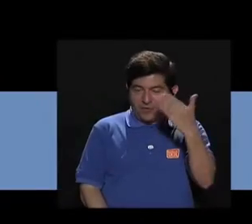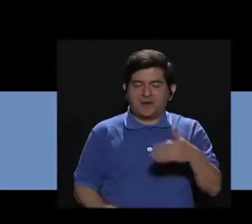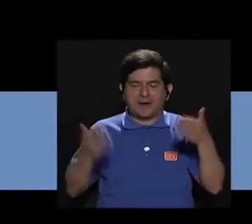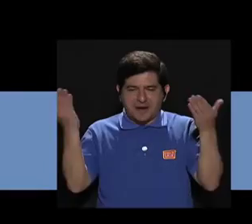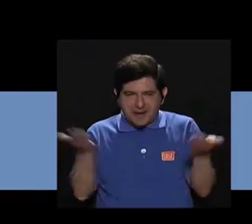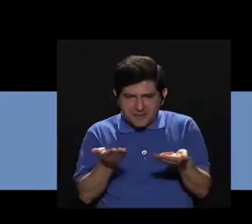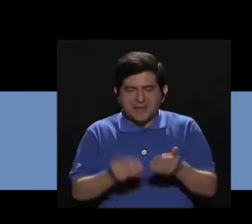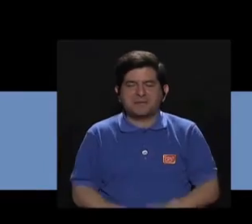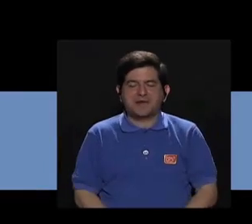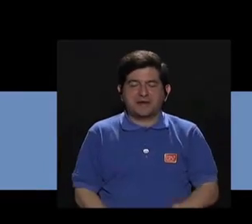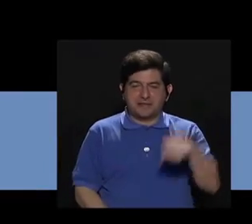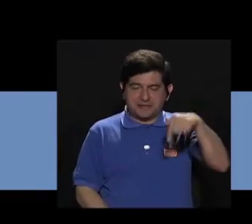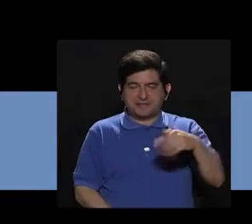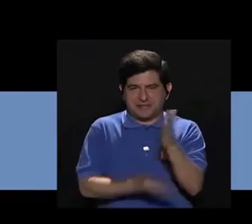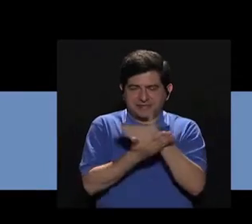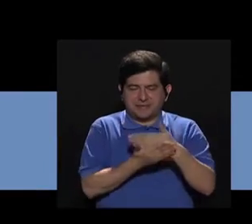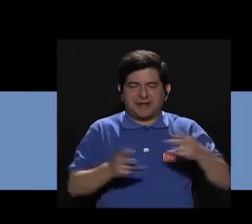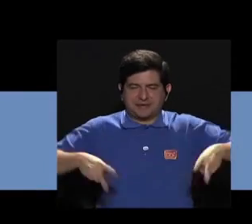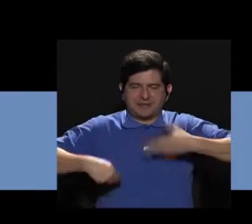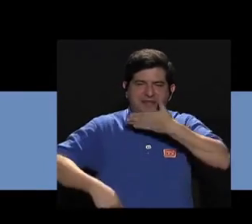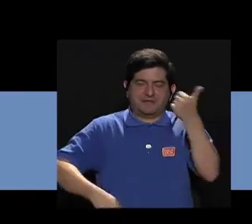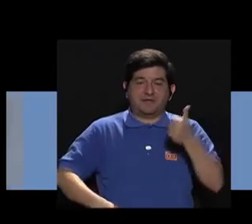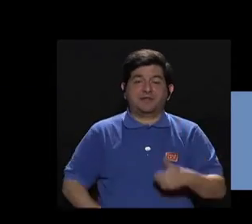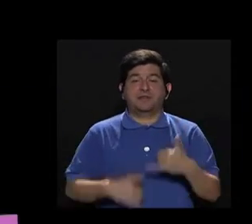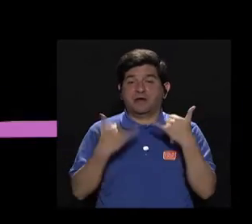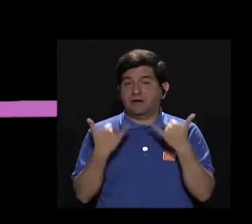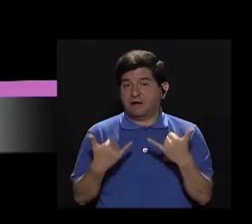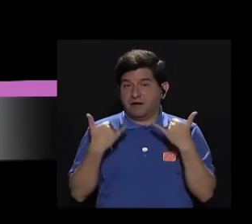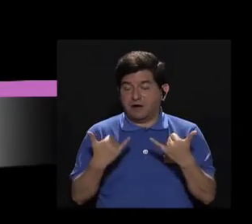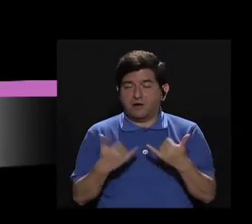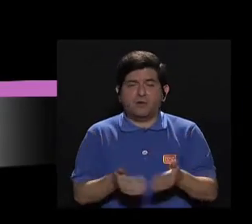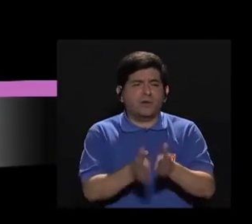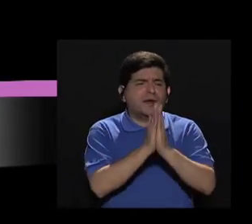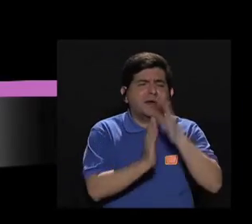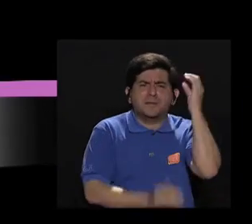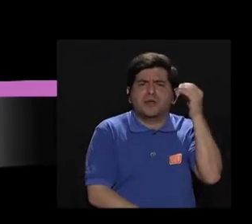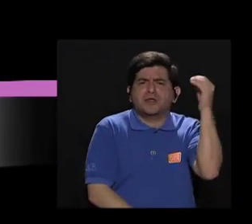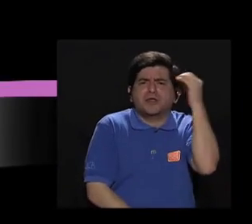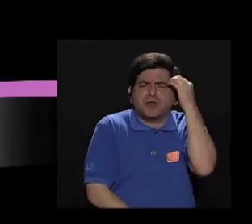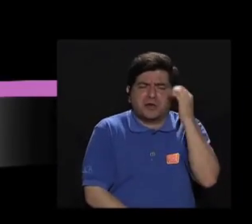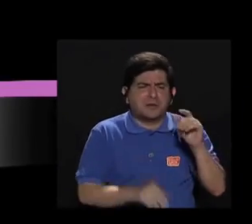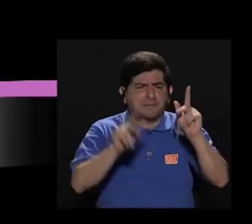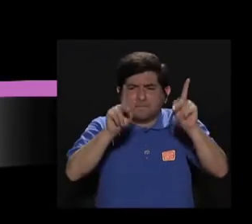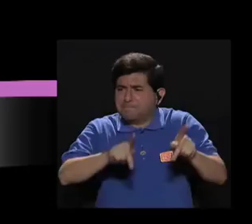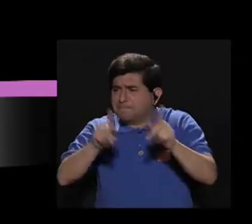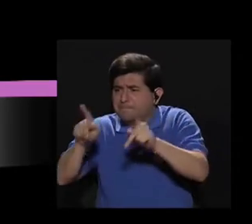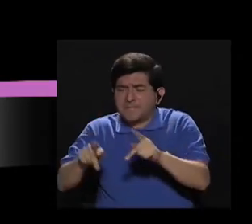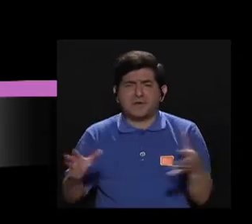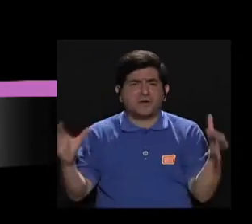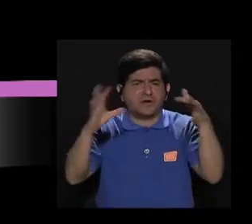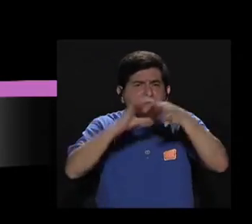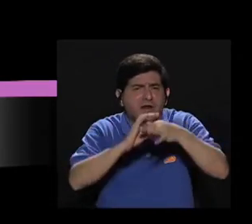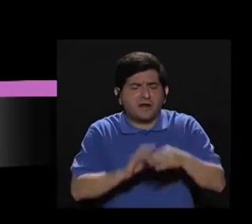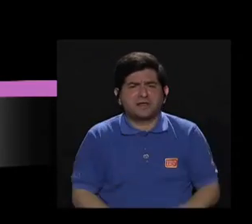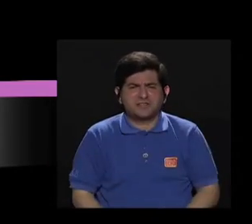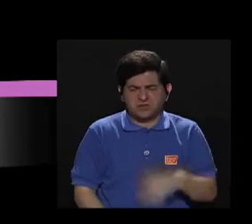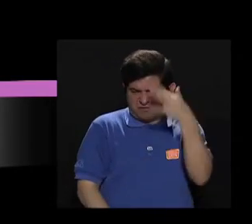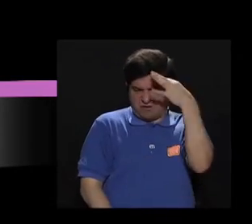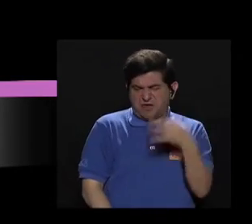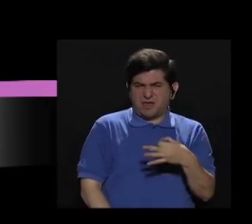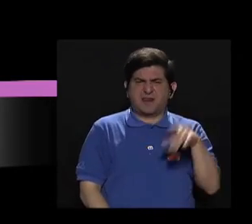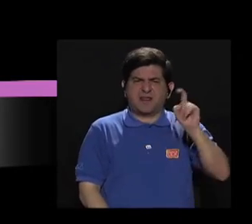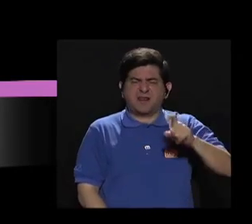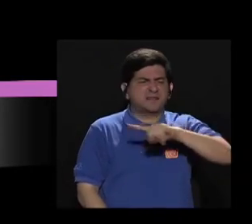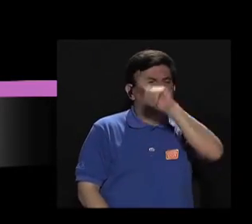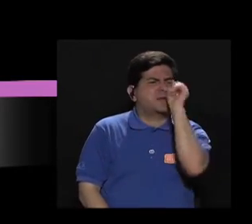¿Qué tal? Bienvenidos a esta sección de Vivir Mejor. En esta ocasión pedimos la opinión de algunas personas con respecto